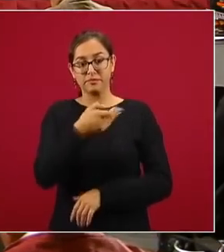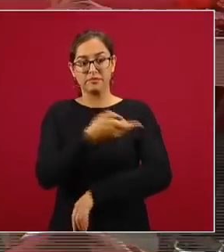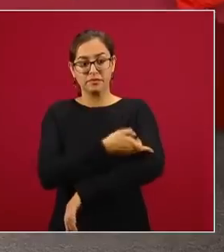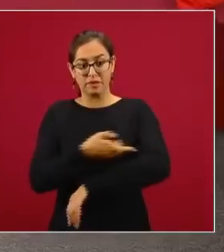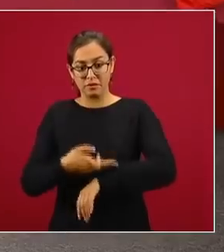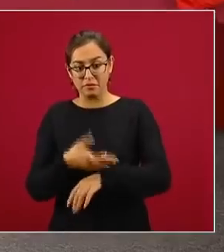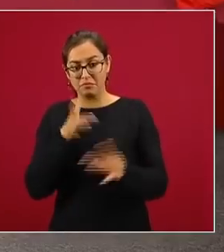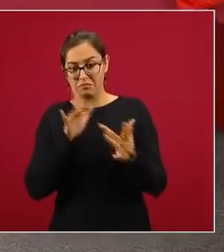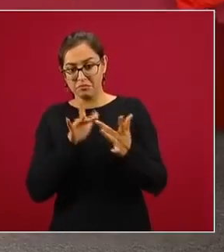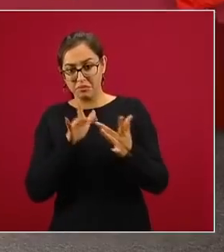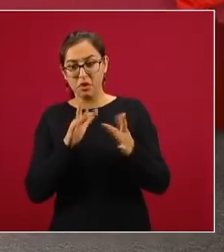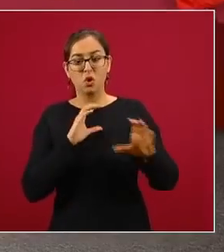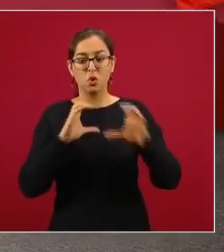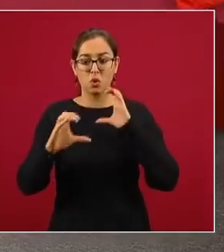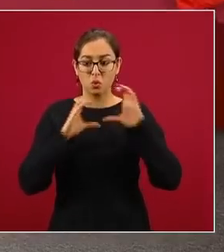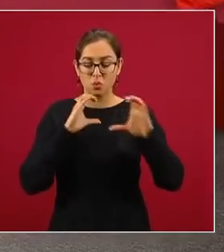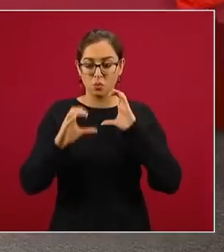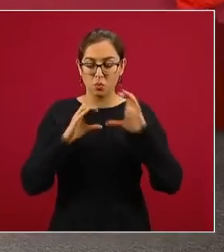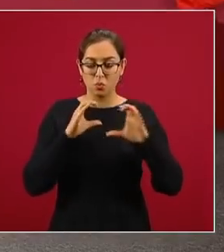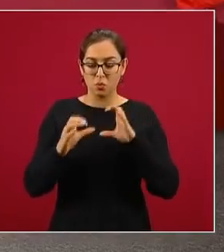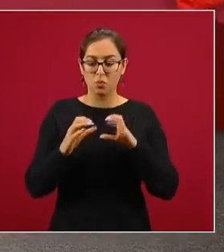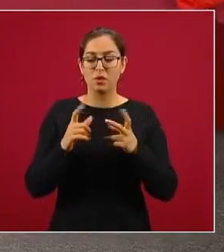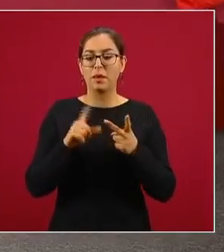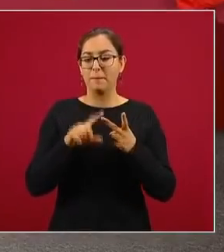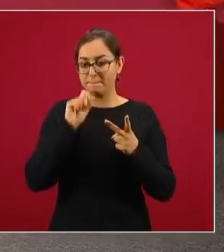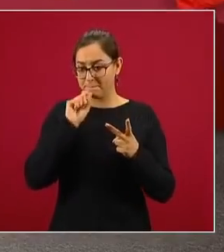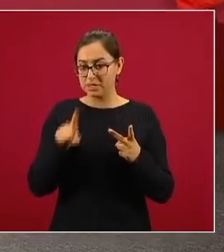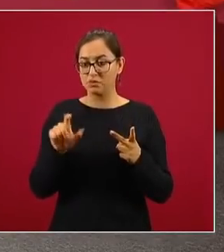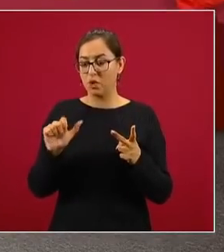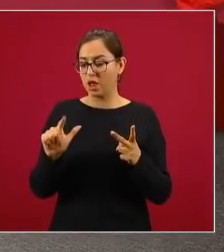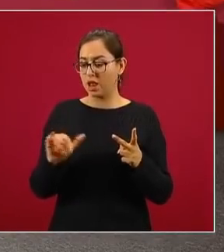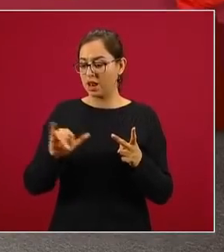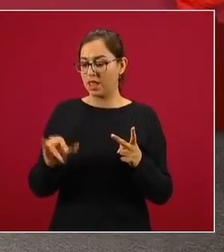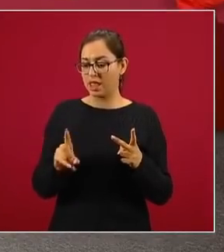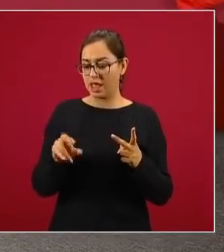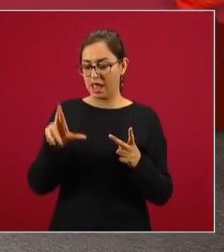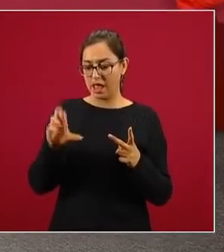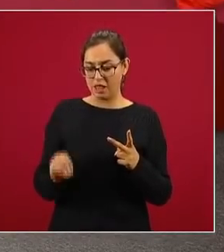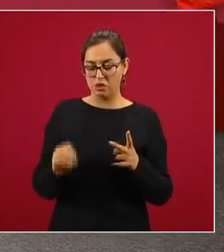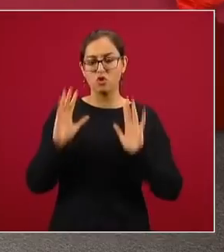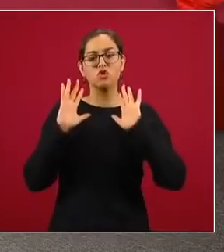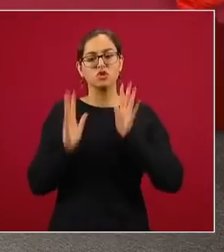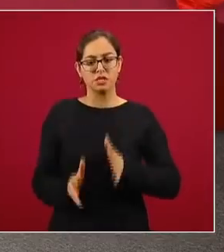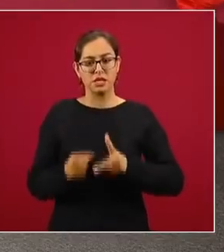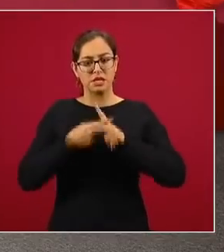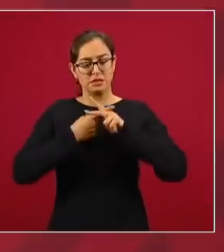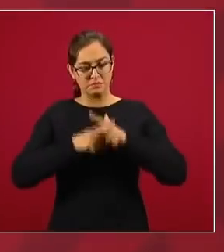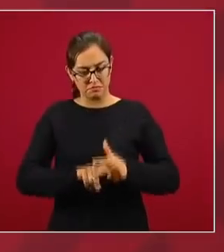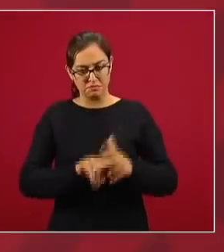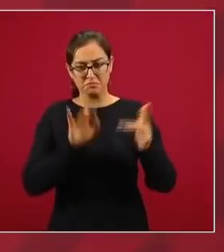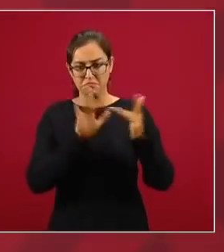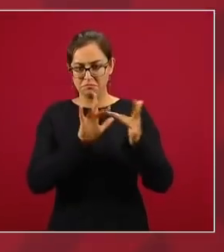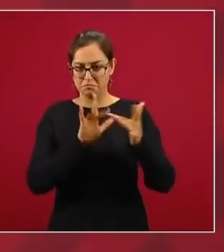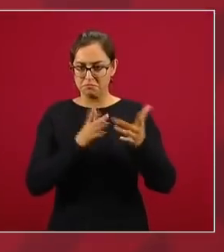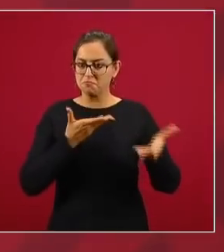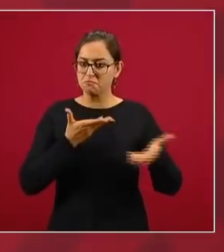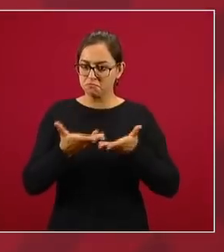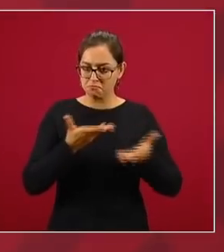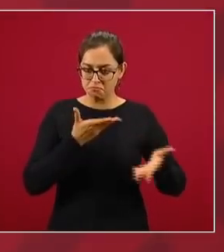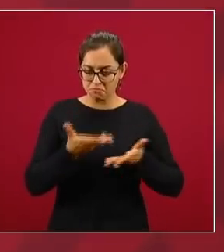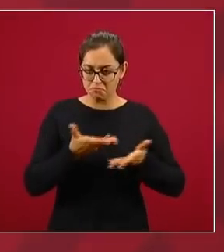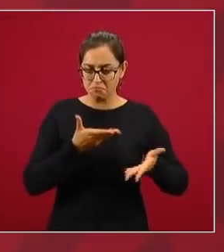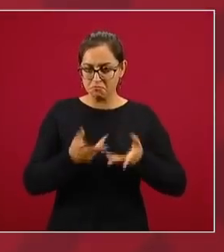familiares, Alejandro Encinas ya entró en comunicación con los familiares de